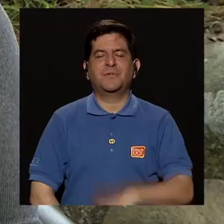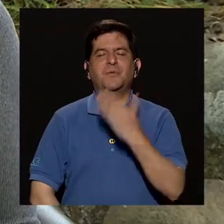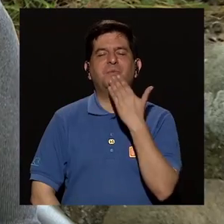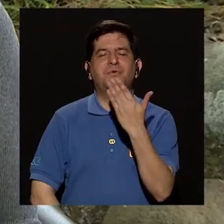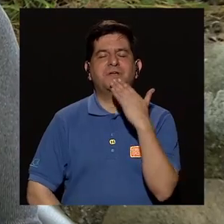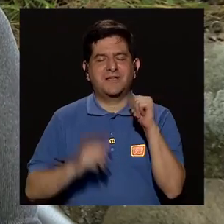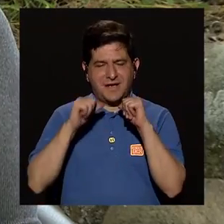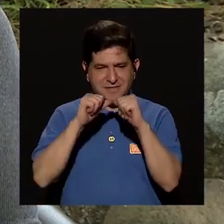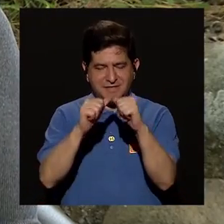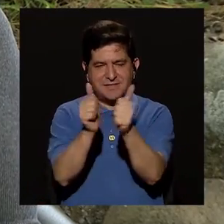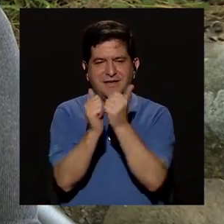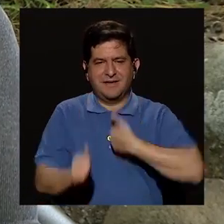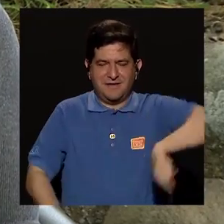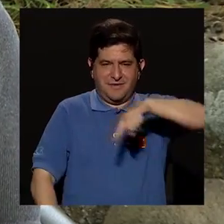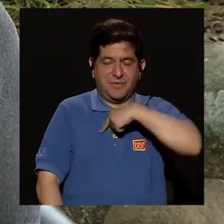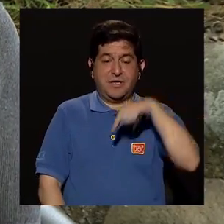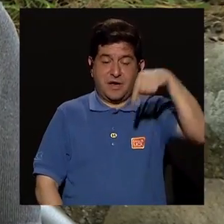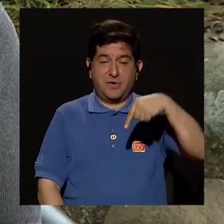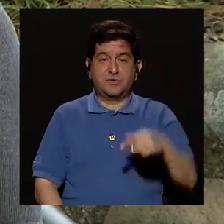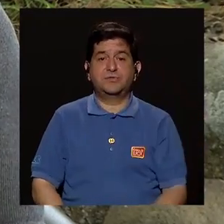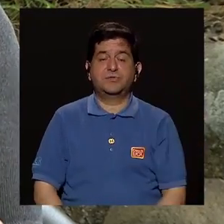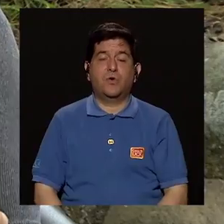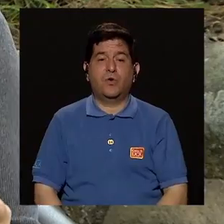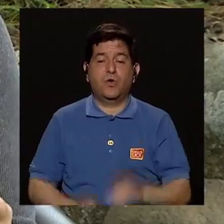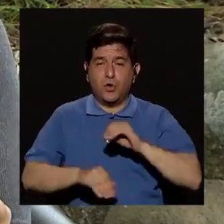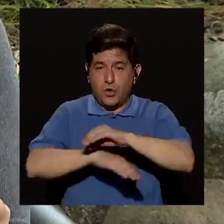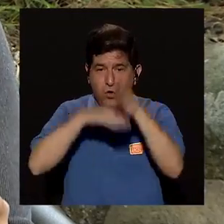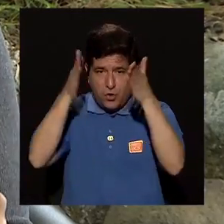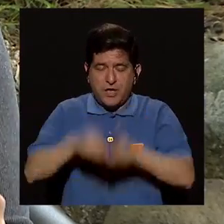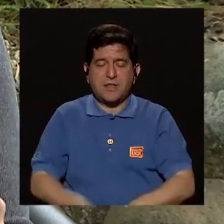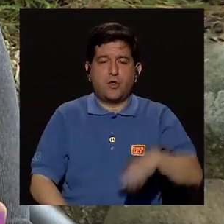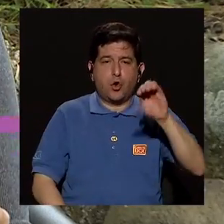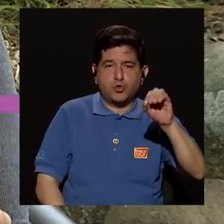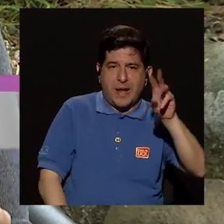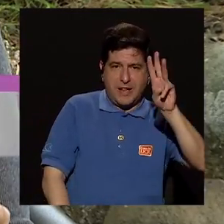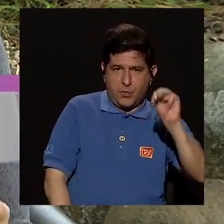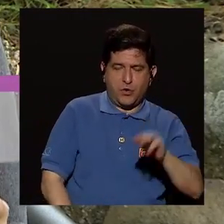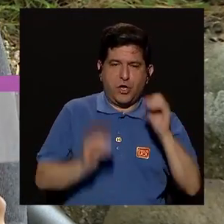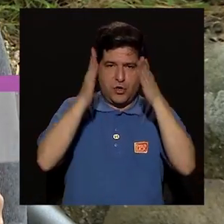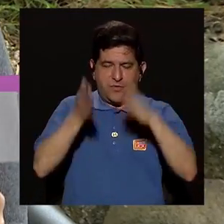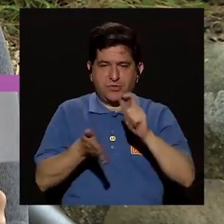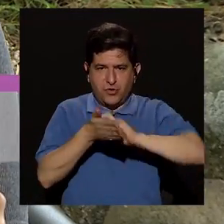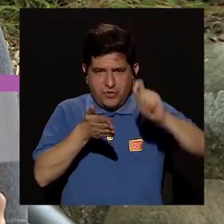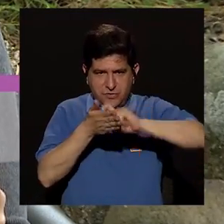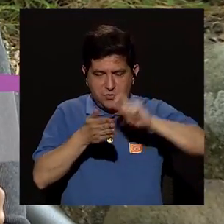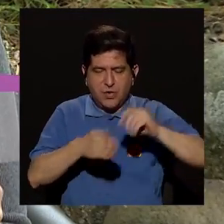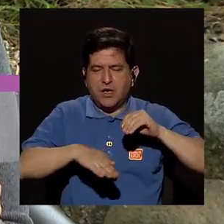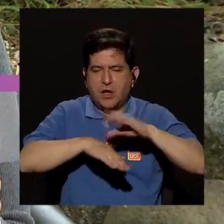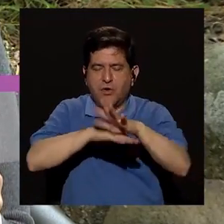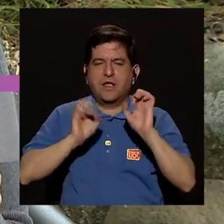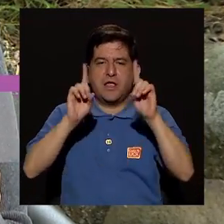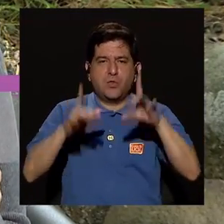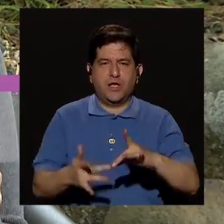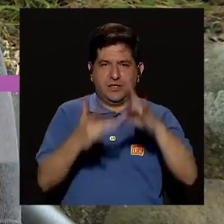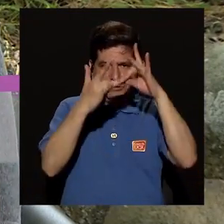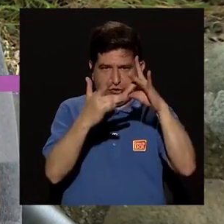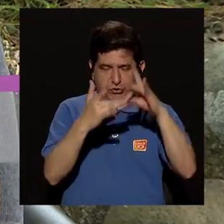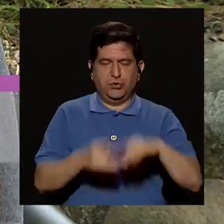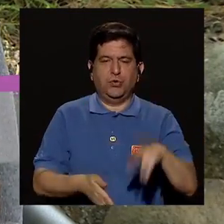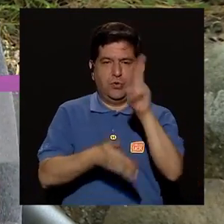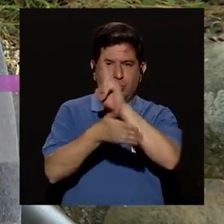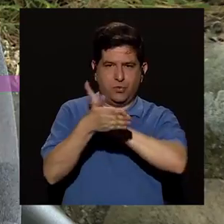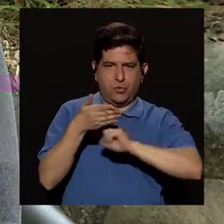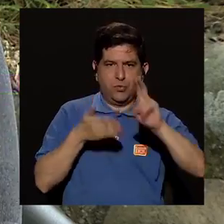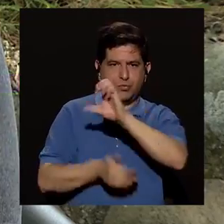Gracias por continuar con nosotros. Hoy nos acompaña el orientador Osvaldo Murillo, profesor de la Escuela de Orientación y Educación